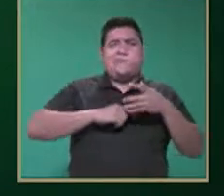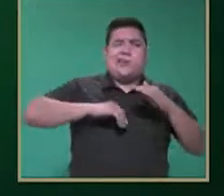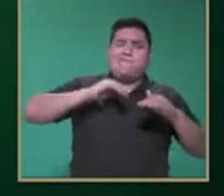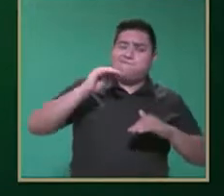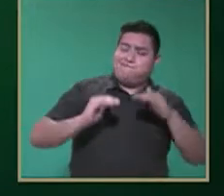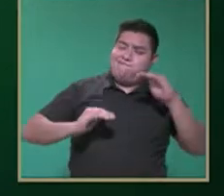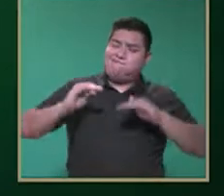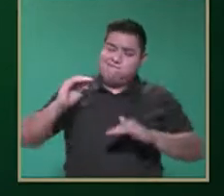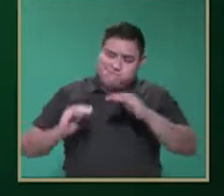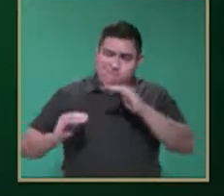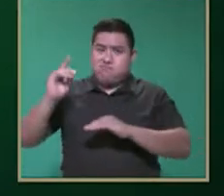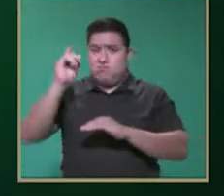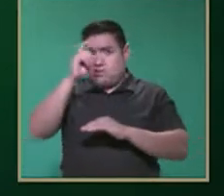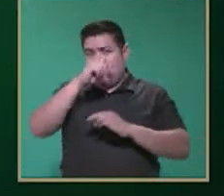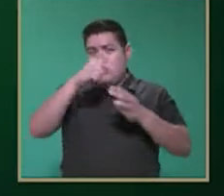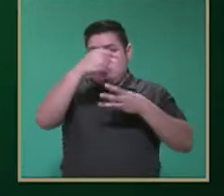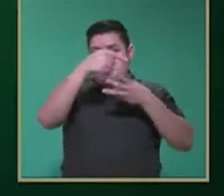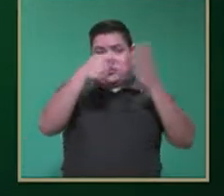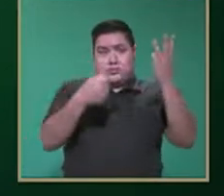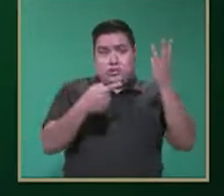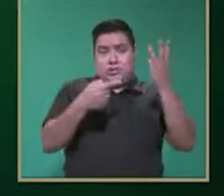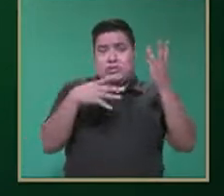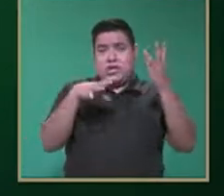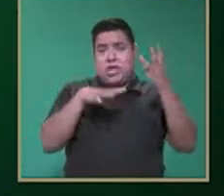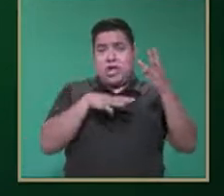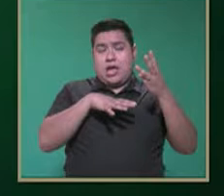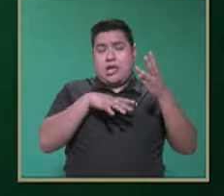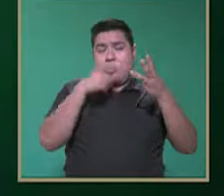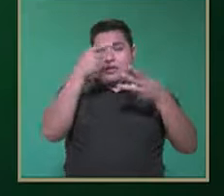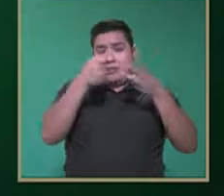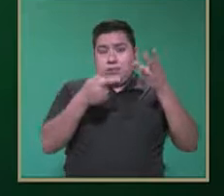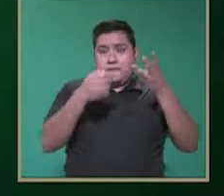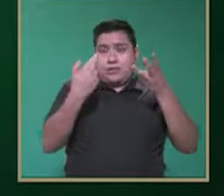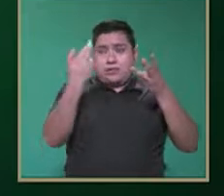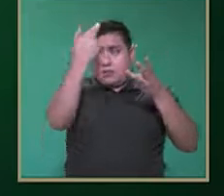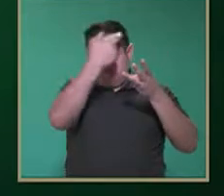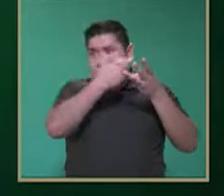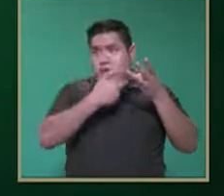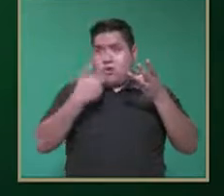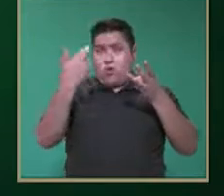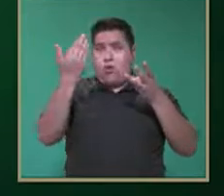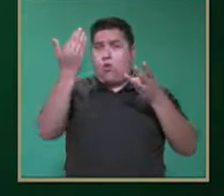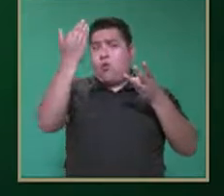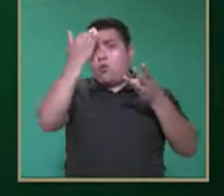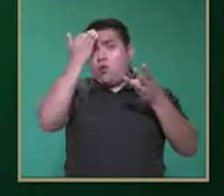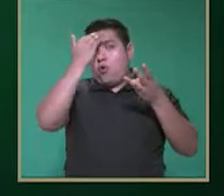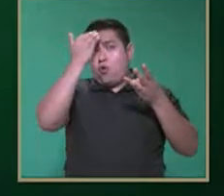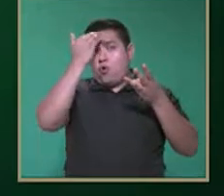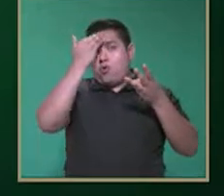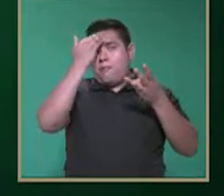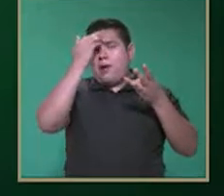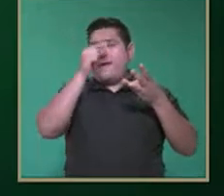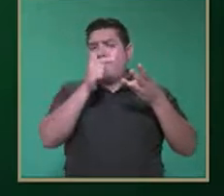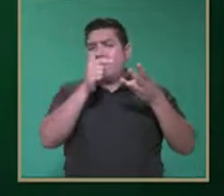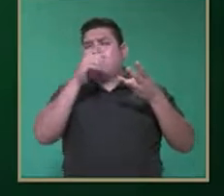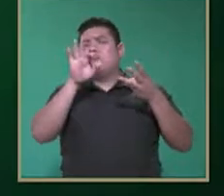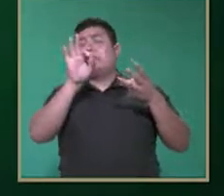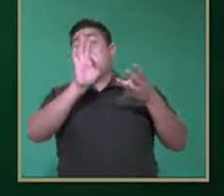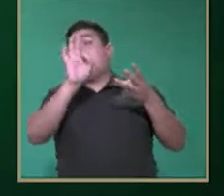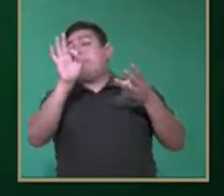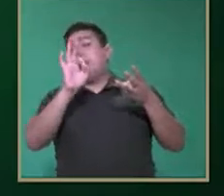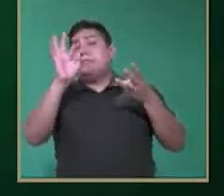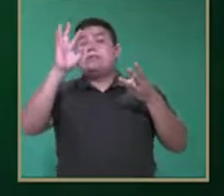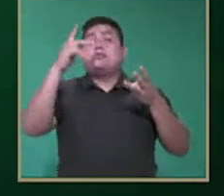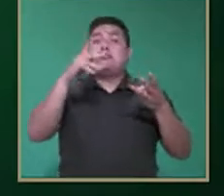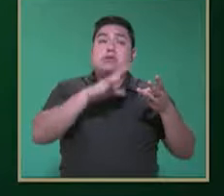estos tres elementos que van a ser contemplados como síntomas iniciales para que nosotros